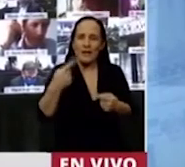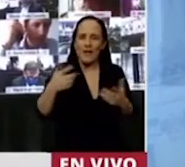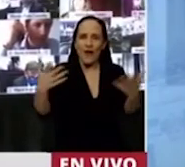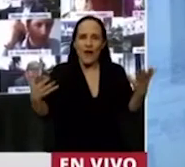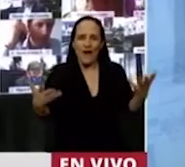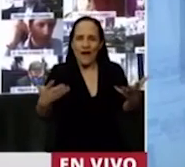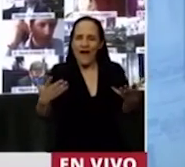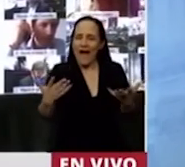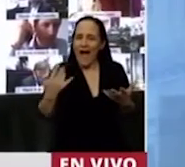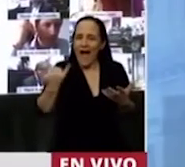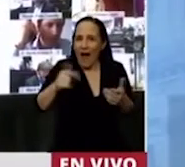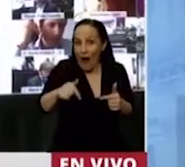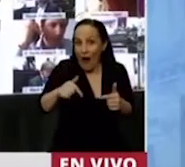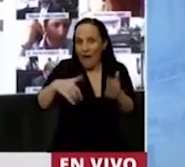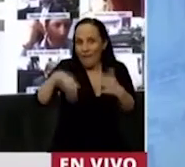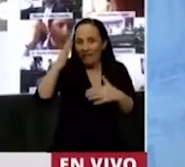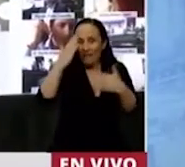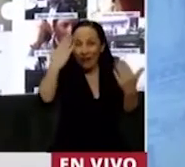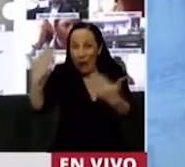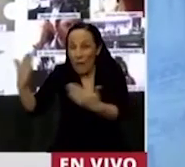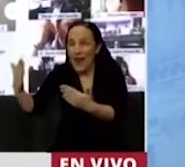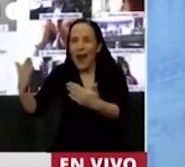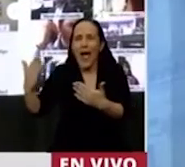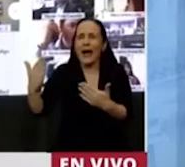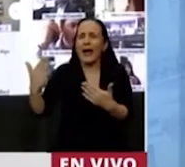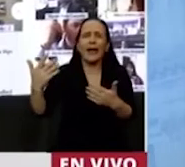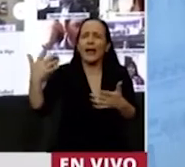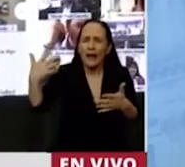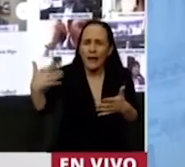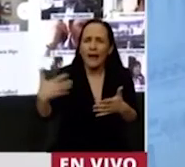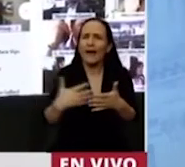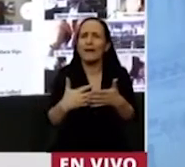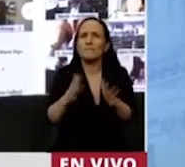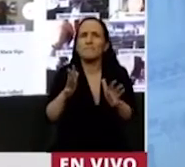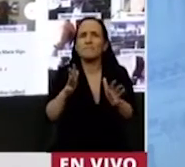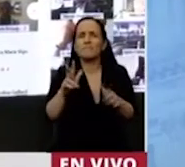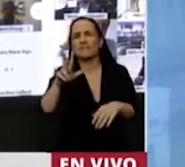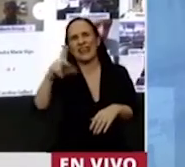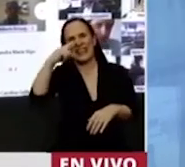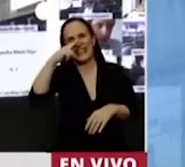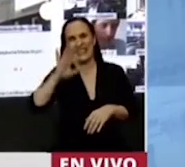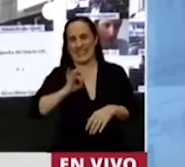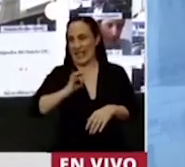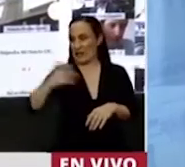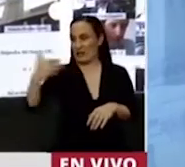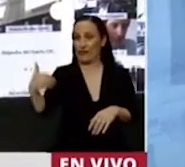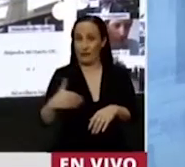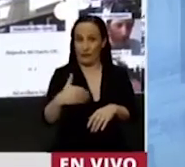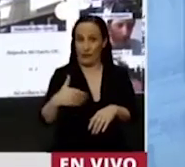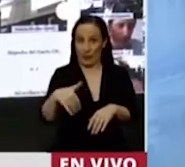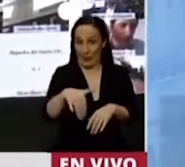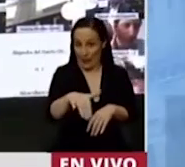se ha rendido homenaje hoy se ha desenvuelto en estos 37 años vamos a